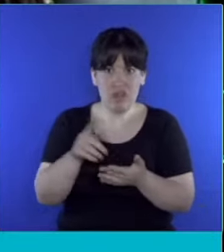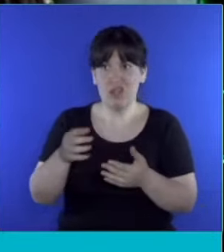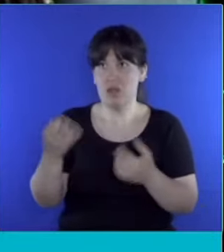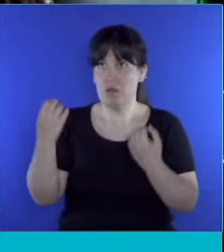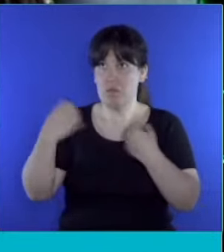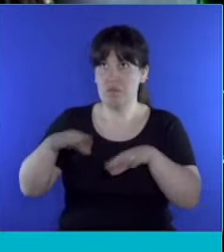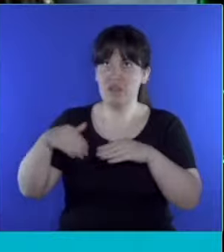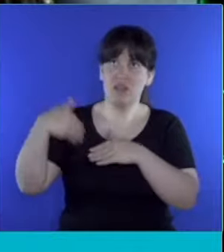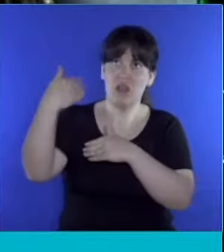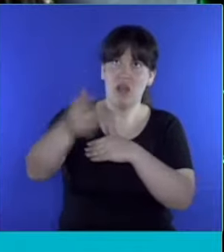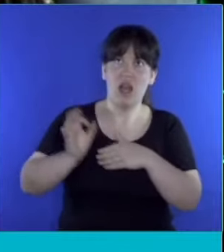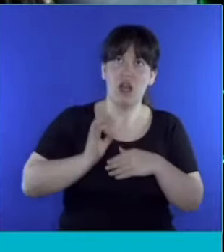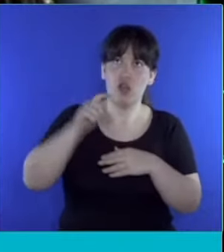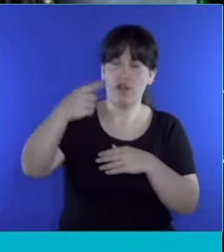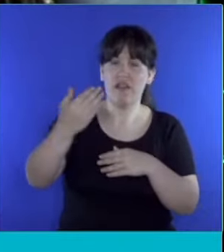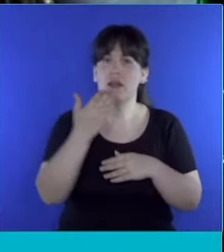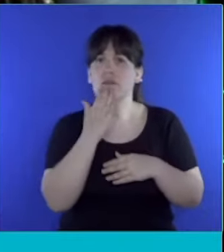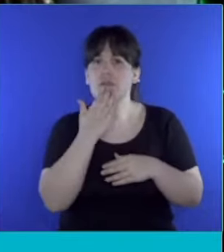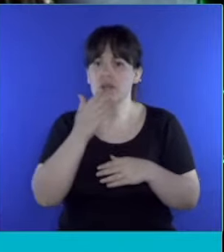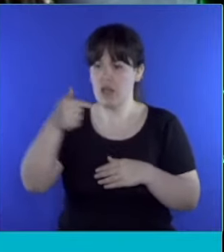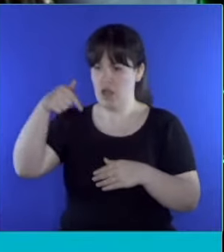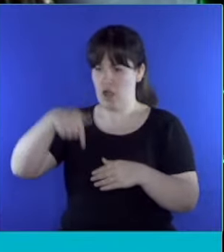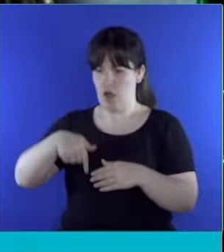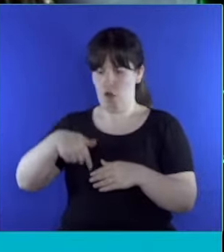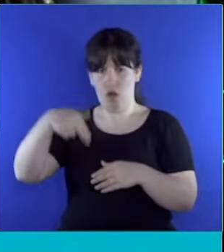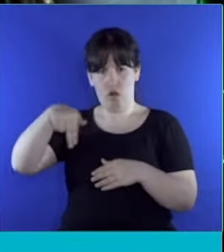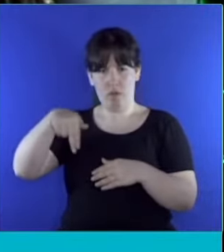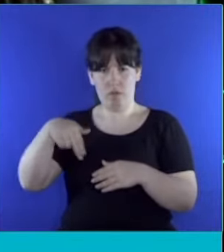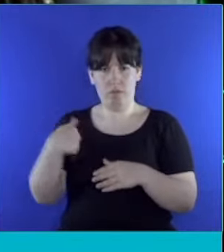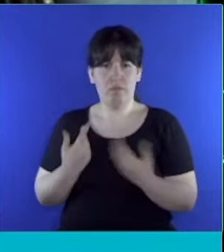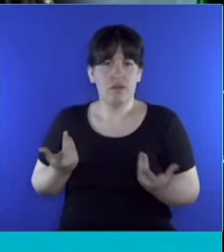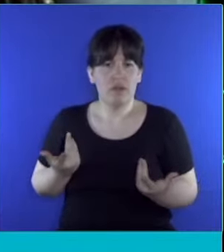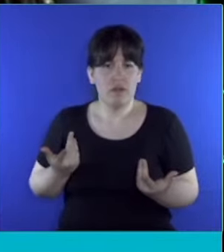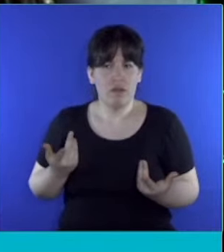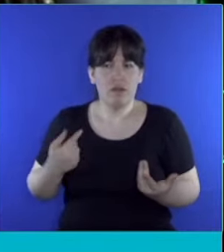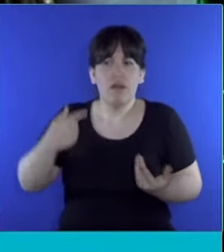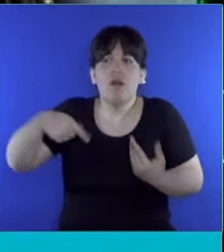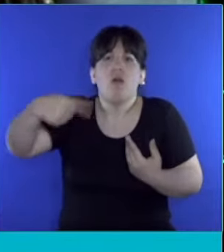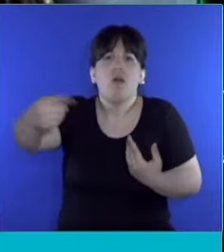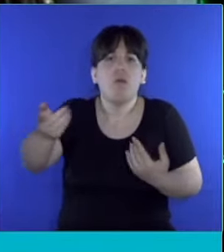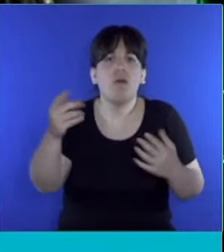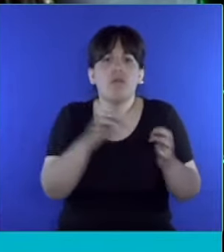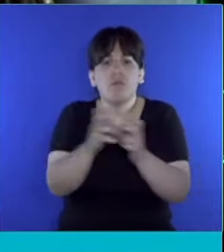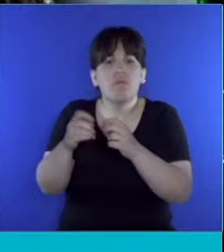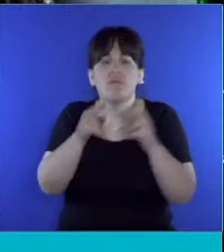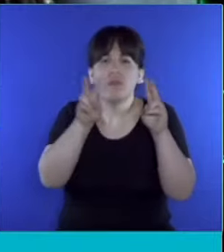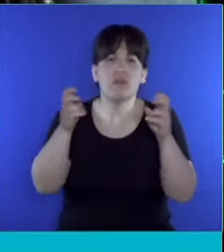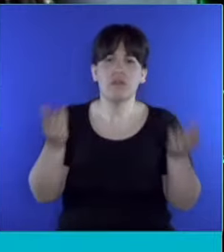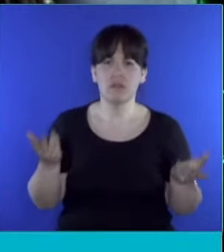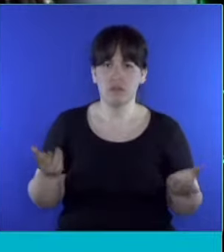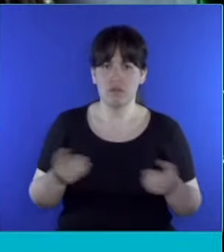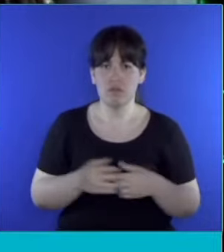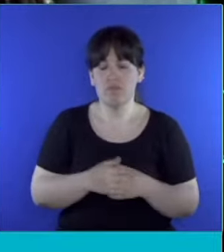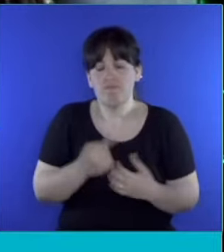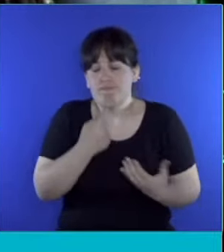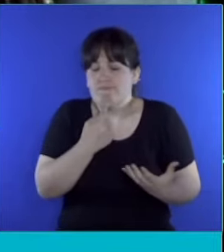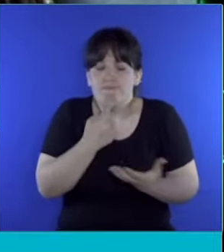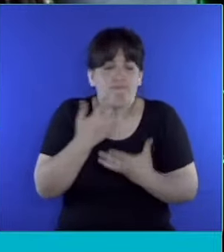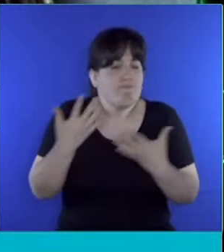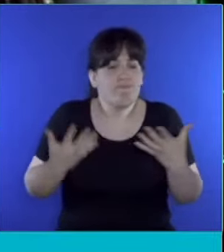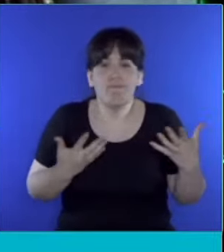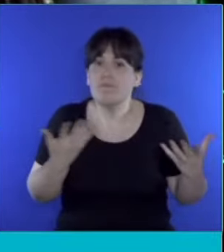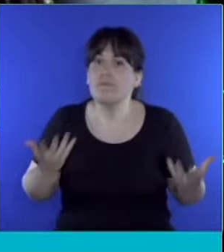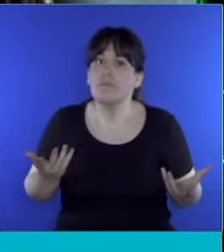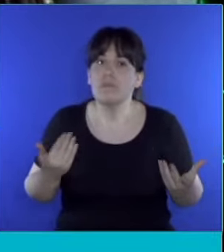que viene. Estamos en noviembre. ¿Cuándo vamos a discutir este tema? La verdad que lo dejo como inquietud. Yo, por lo